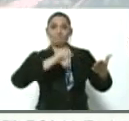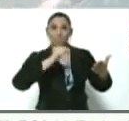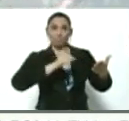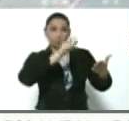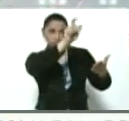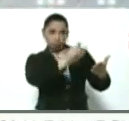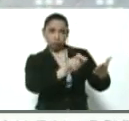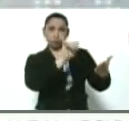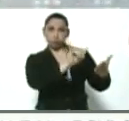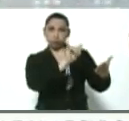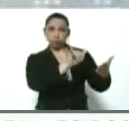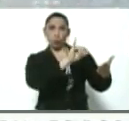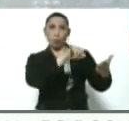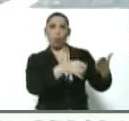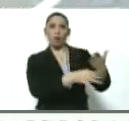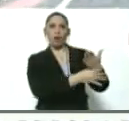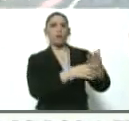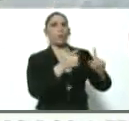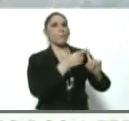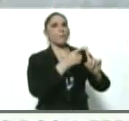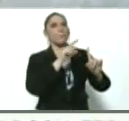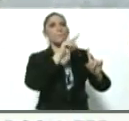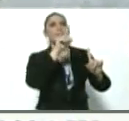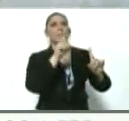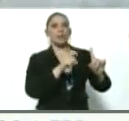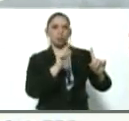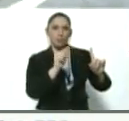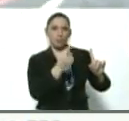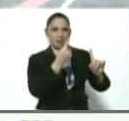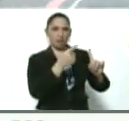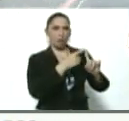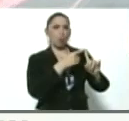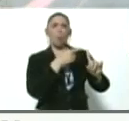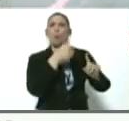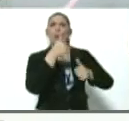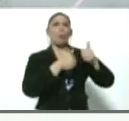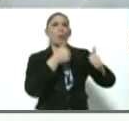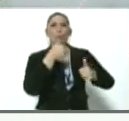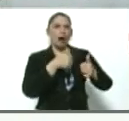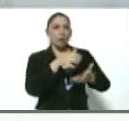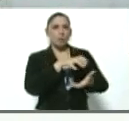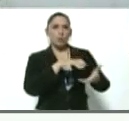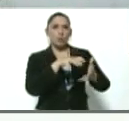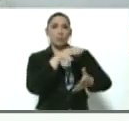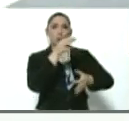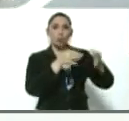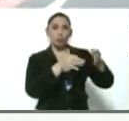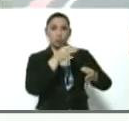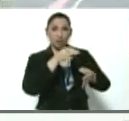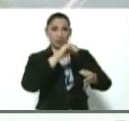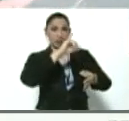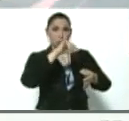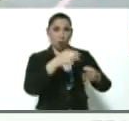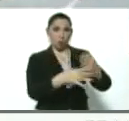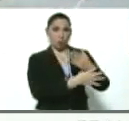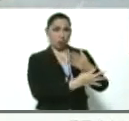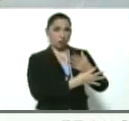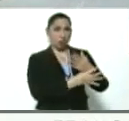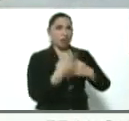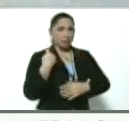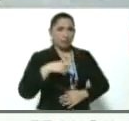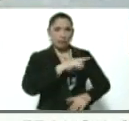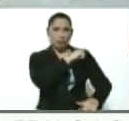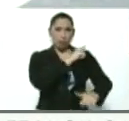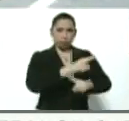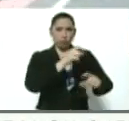presidente Guaidó. La primera pregunta, ministro, es cuál es la situación judicial hoy de Juan Guaidó. ¿Él tiene orden